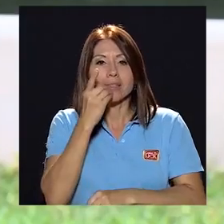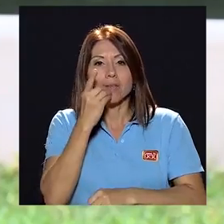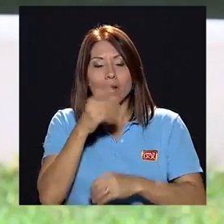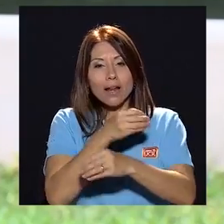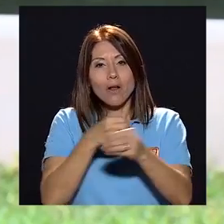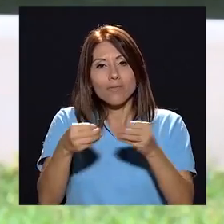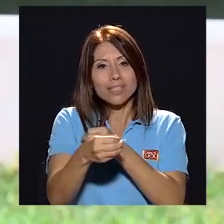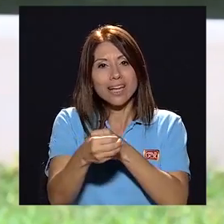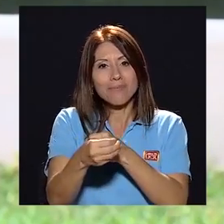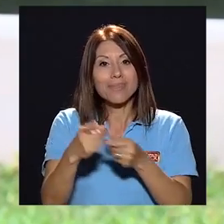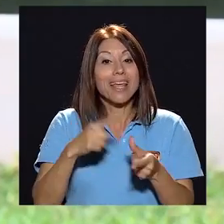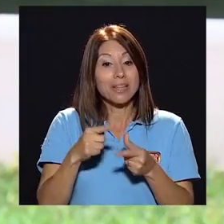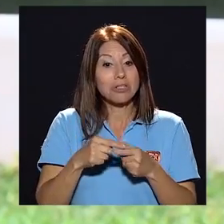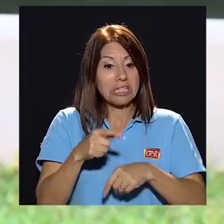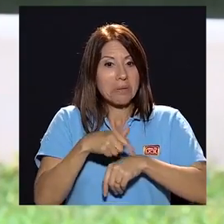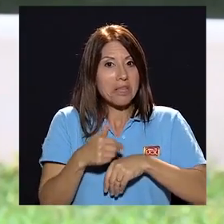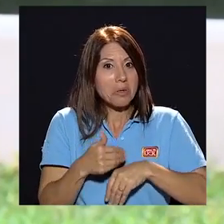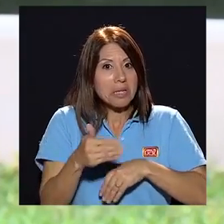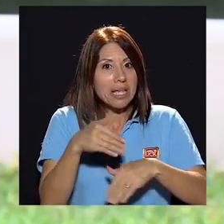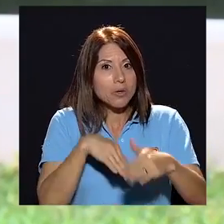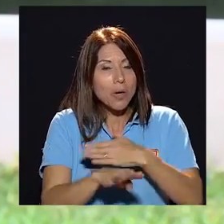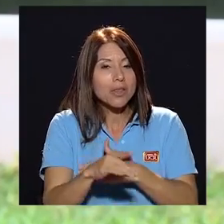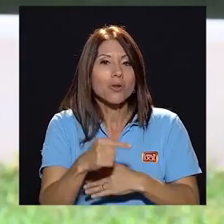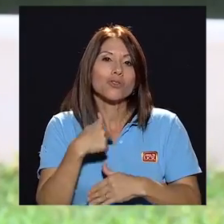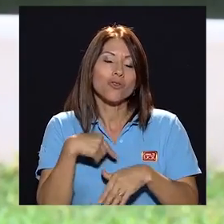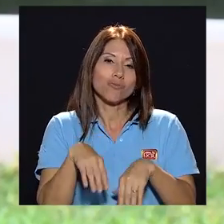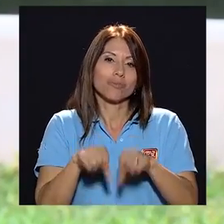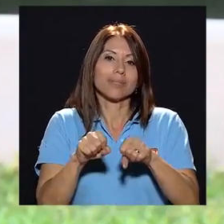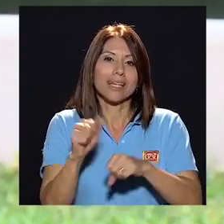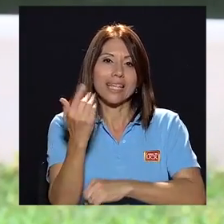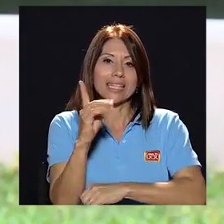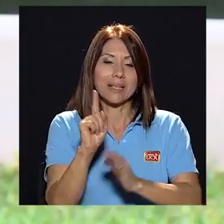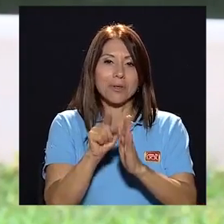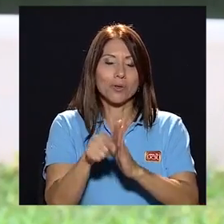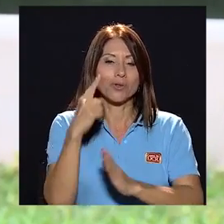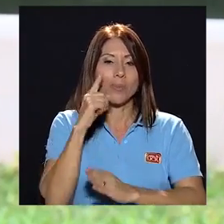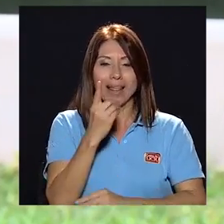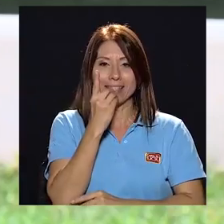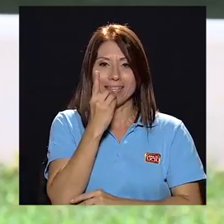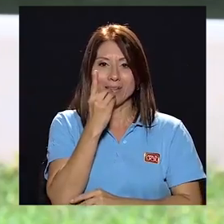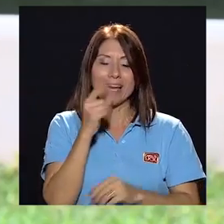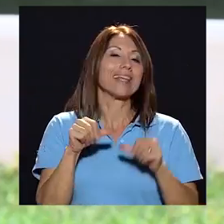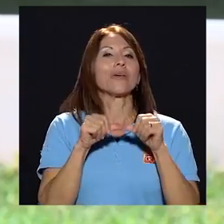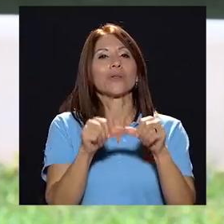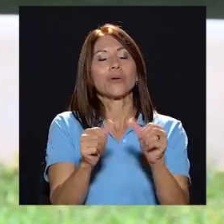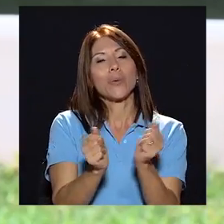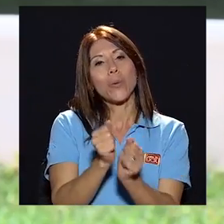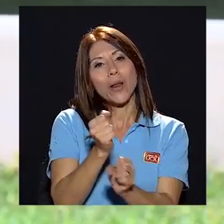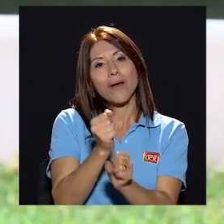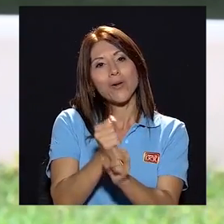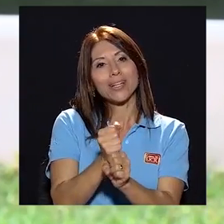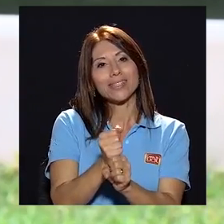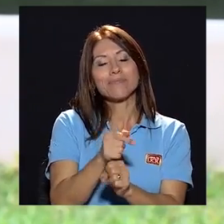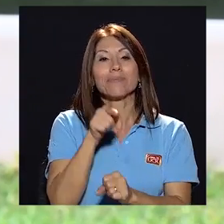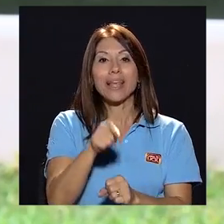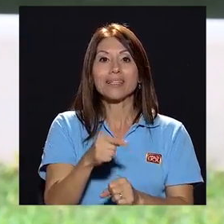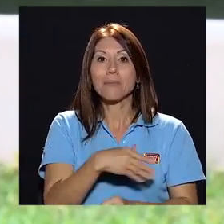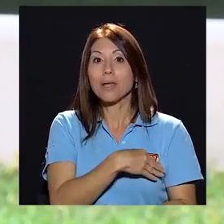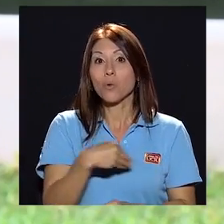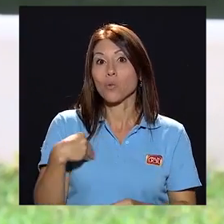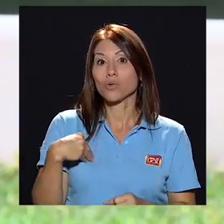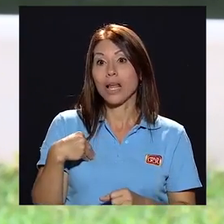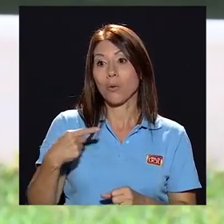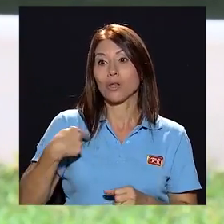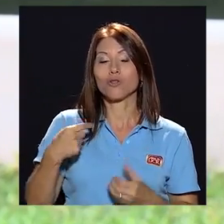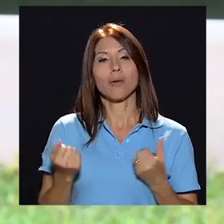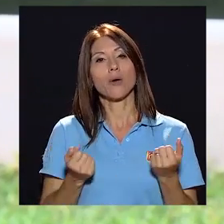entonces ya después como al ratito escojo los 15 minutos de para desayunar y este y continúo con mis labores esa es mi mañana me gusta en el